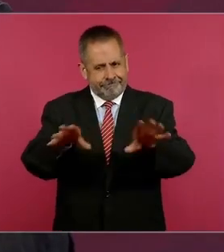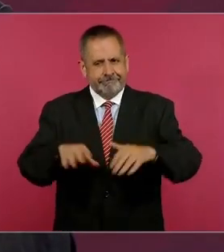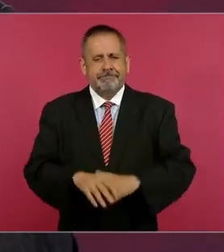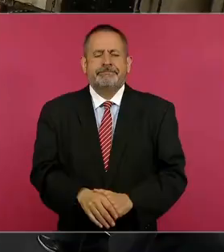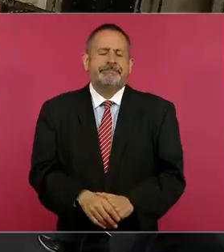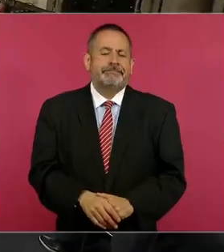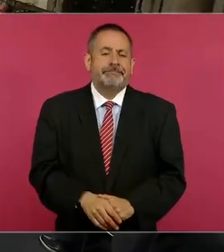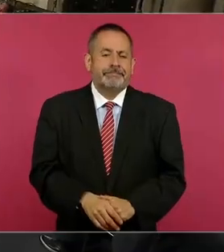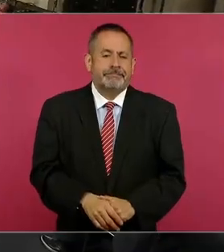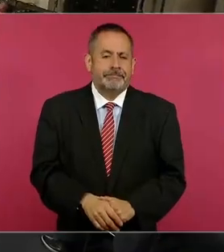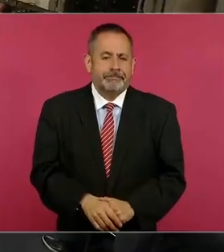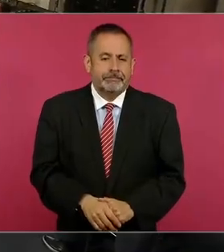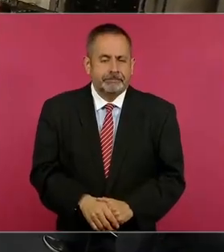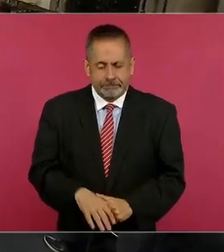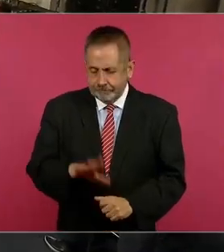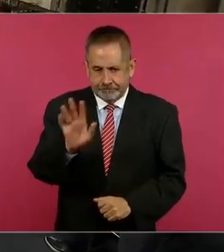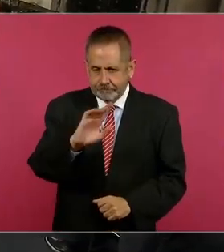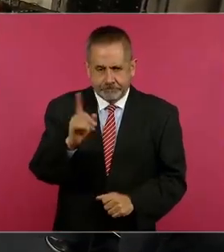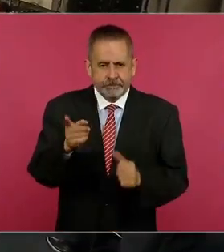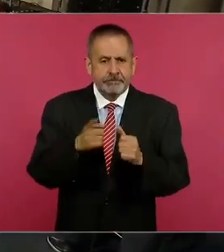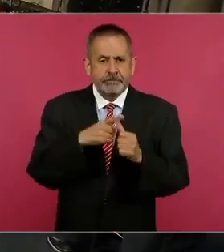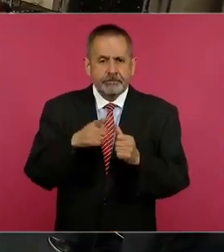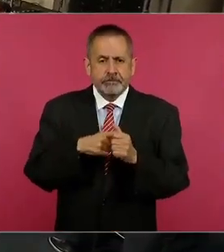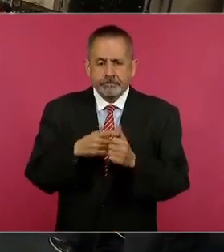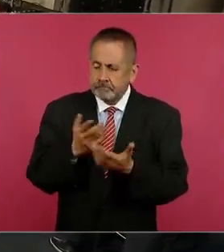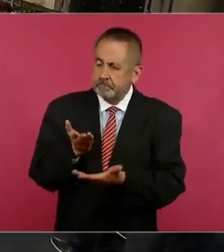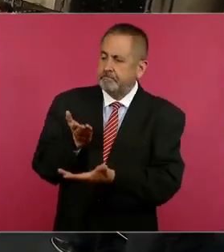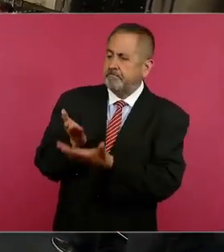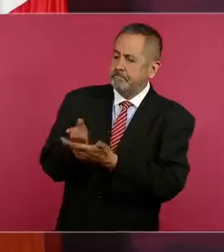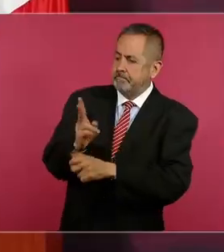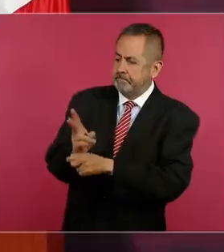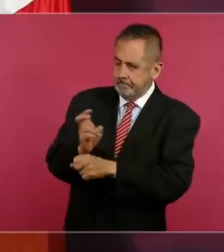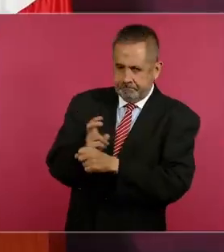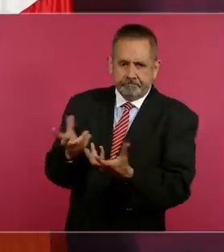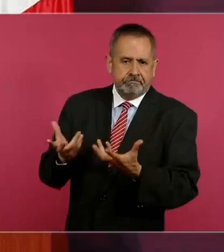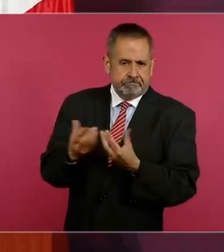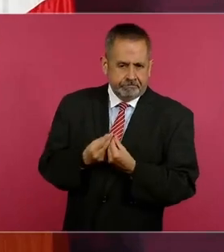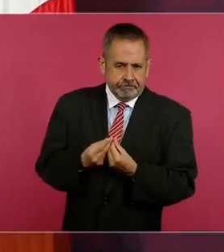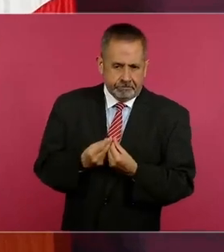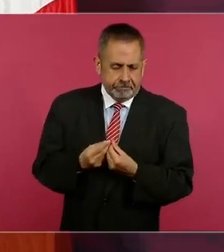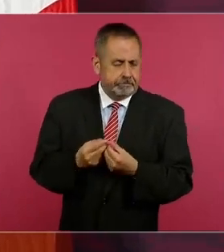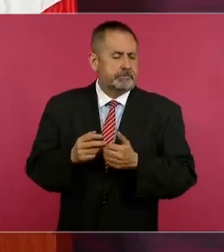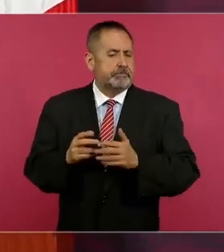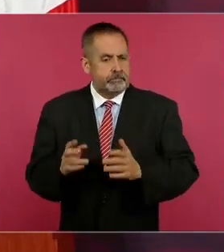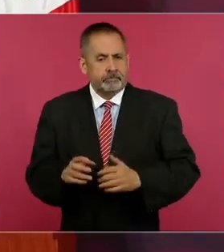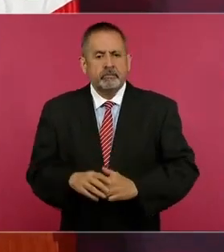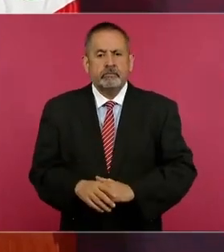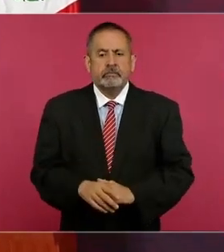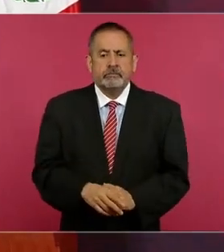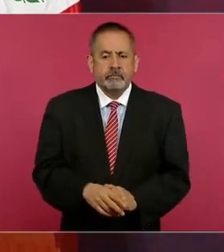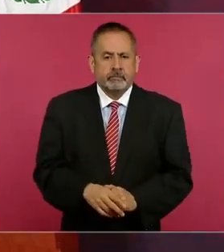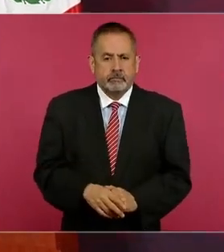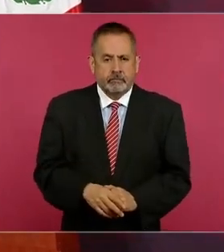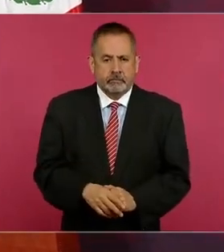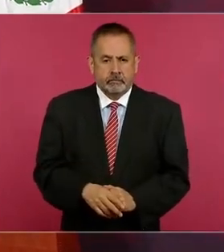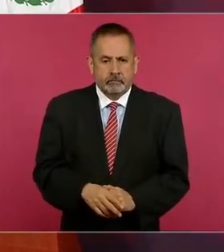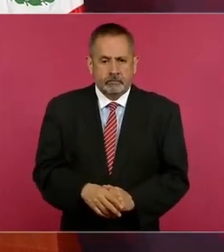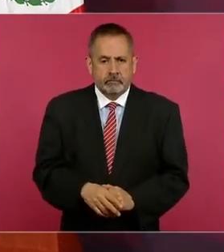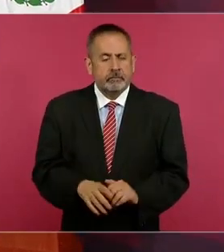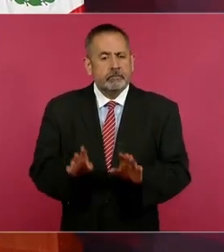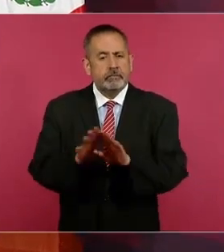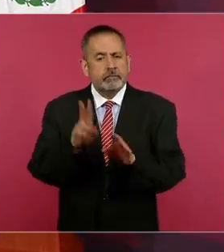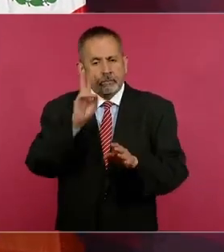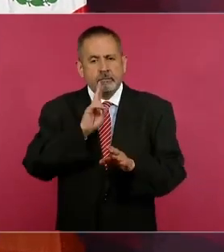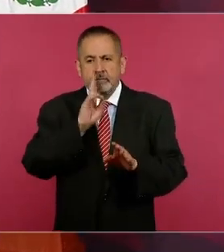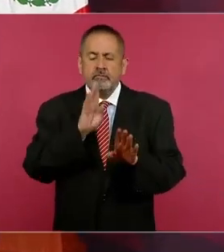No, primero es esto, primero es ver cómo